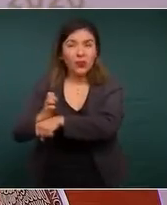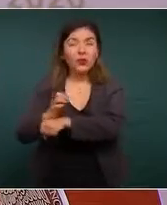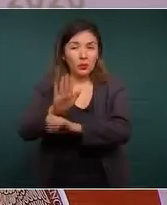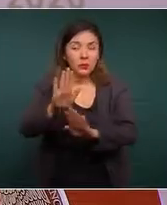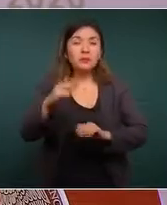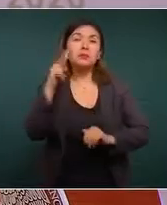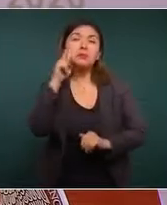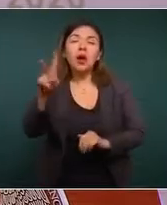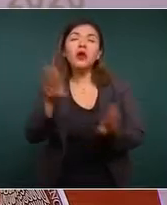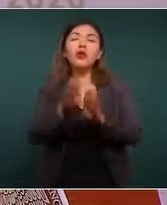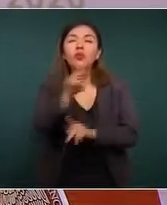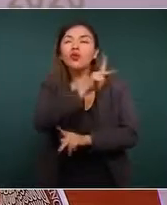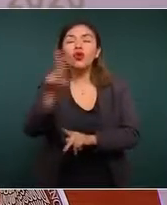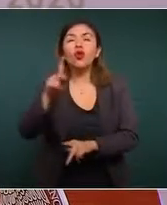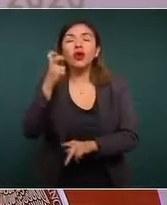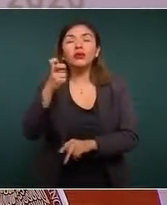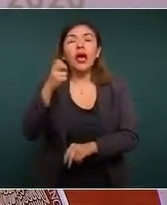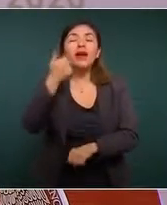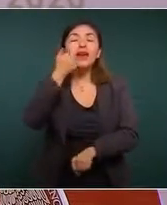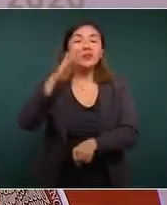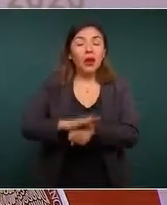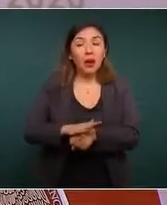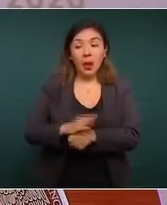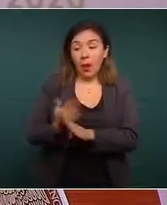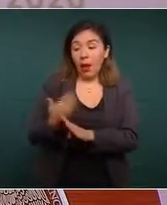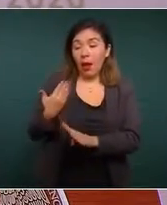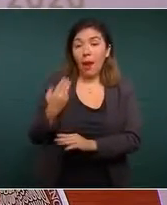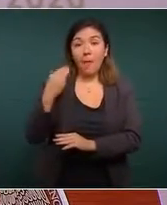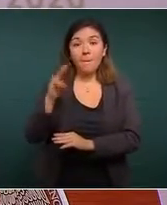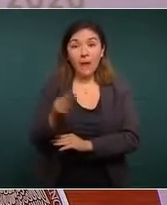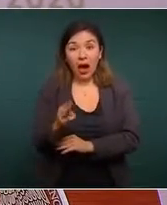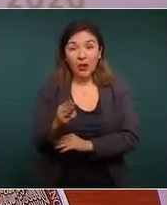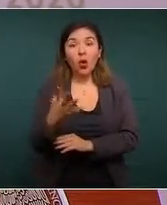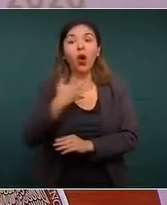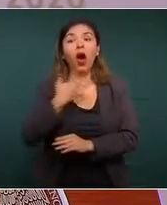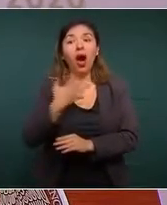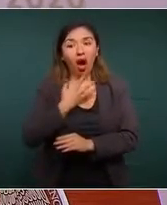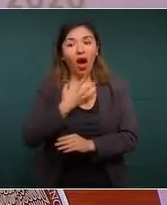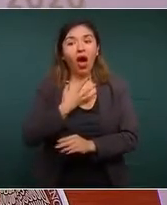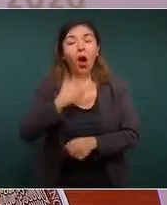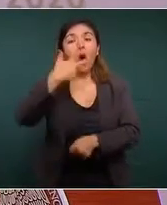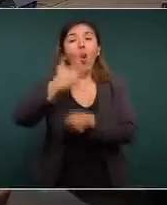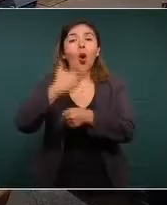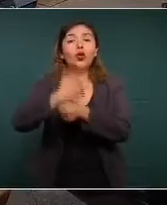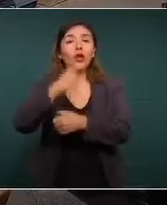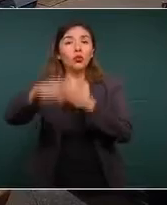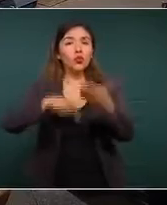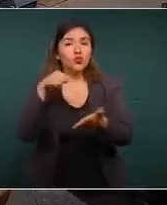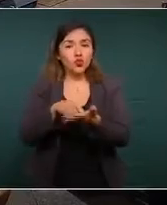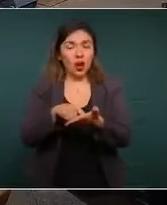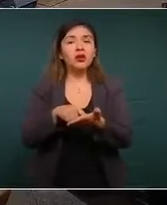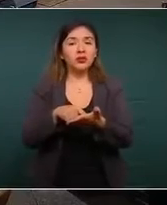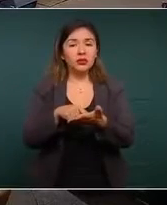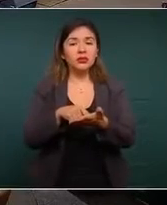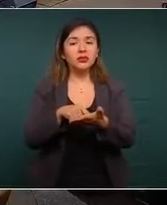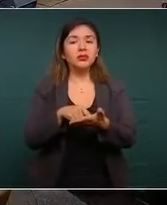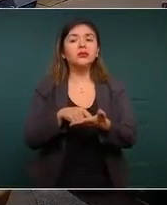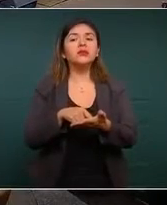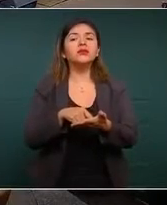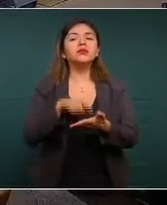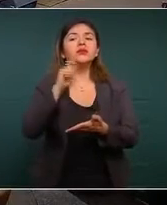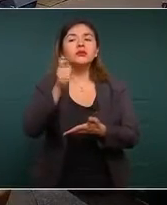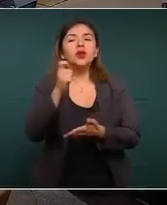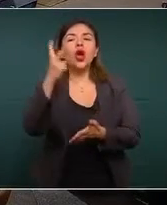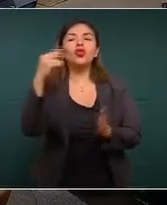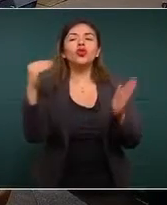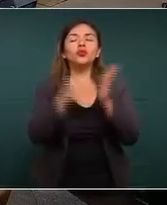considerando toda la administración, en el mes de mayo tienen un octavo lugar, con dos